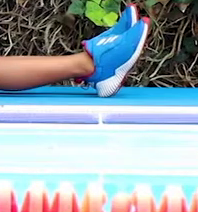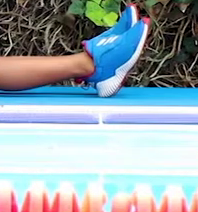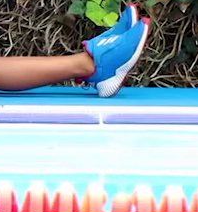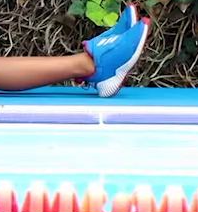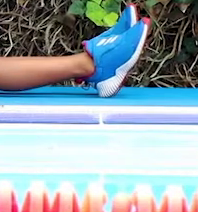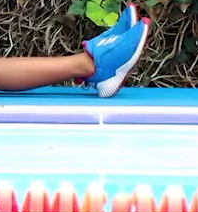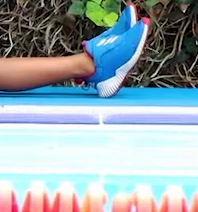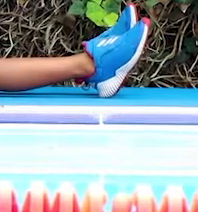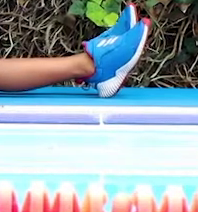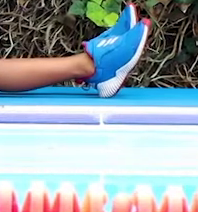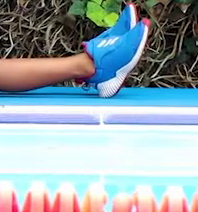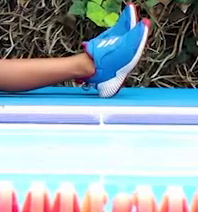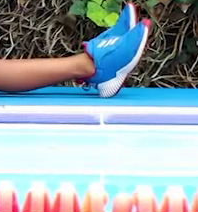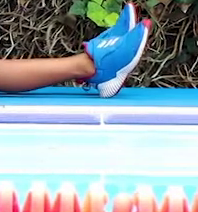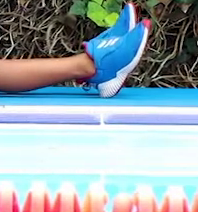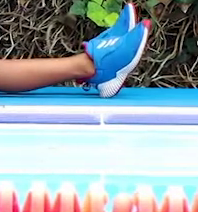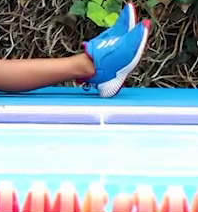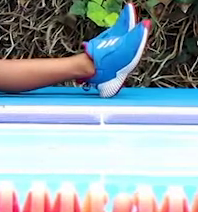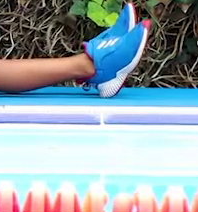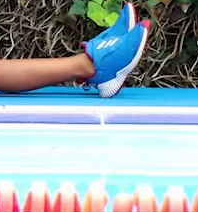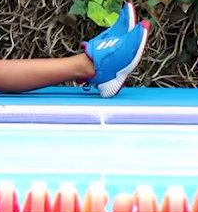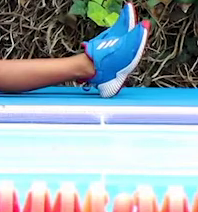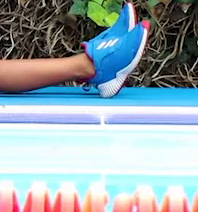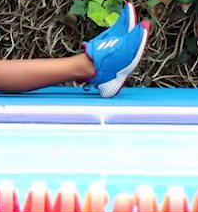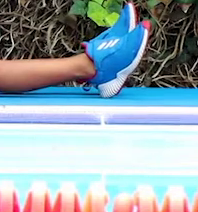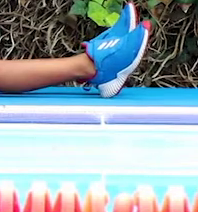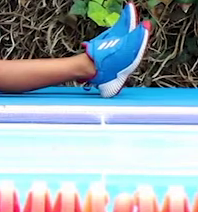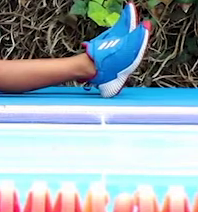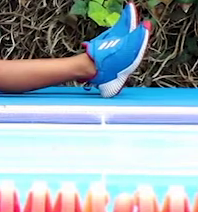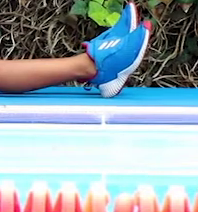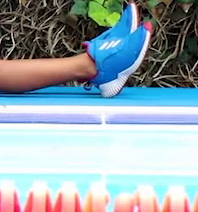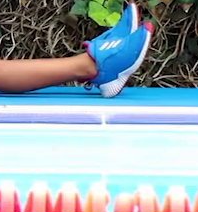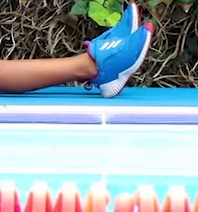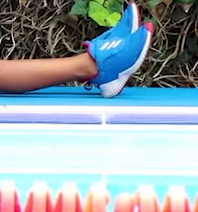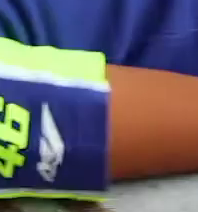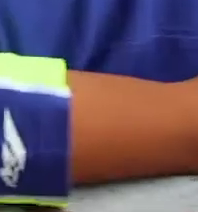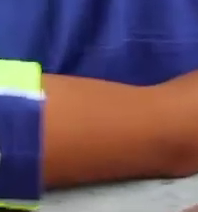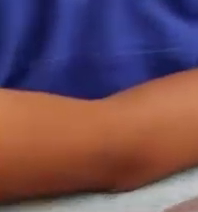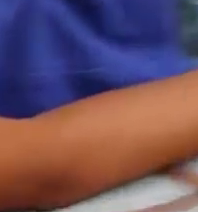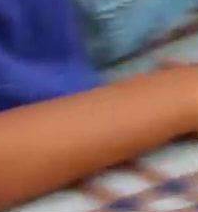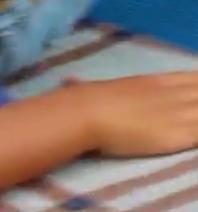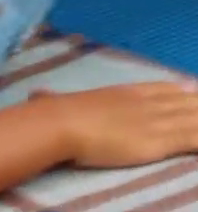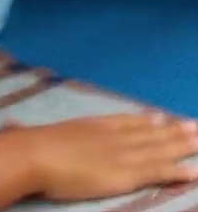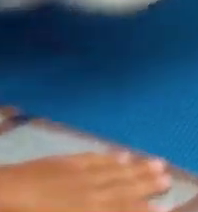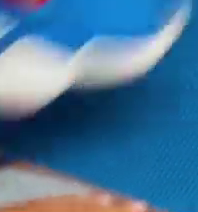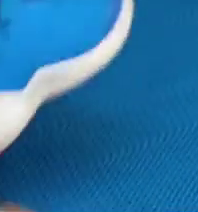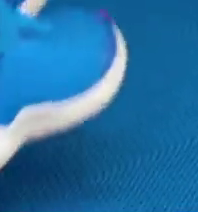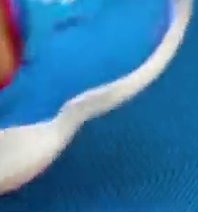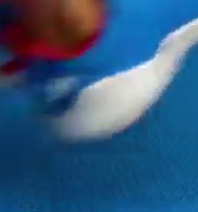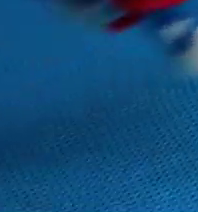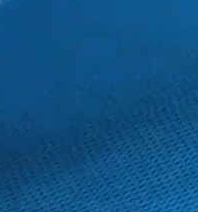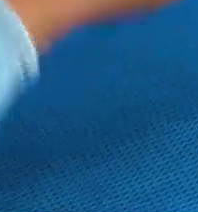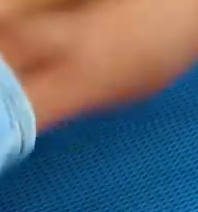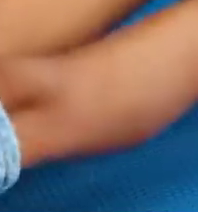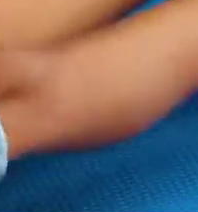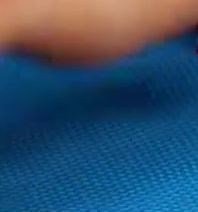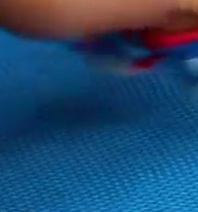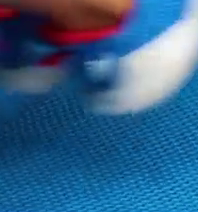Respira Respira Respira Respira Ok Última Tres Una